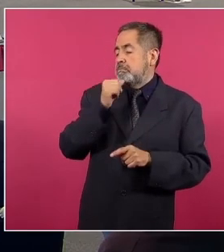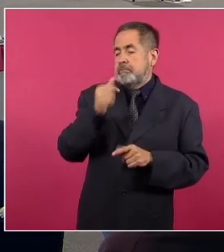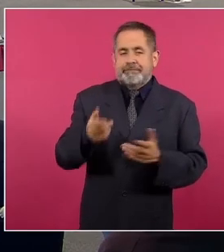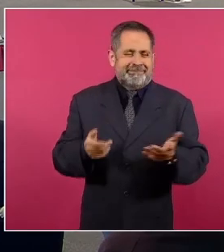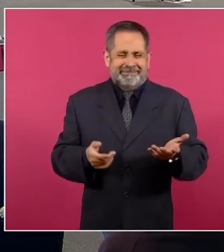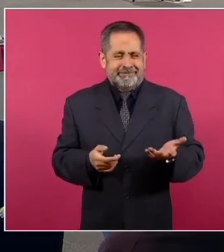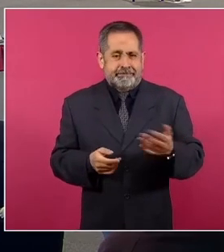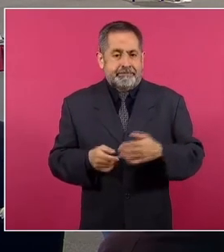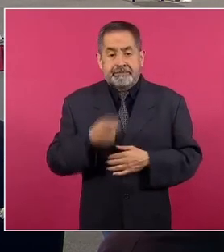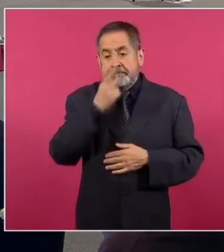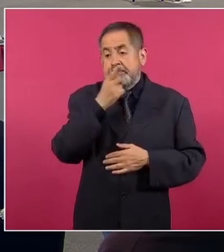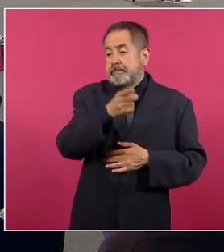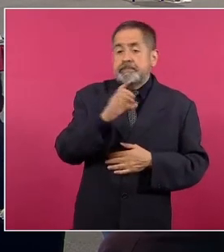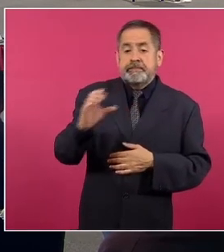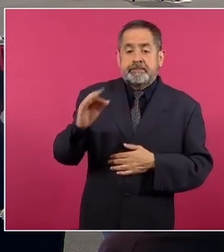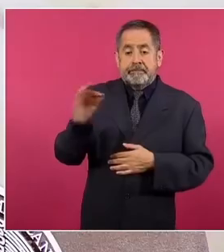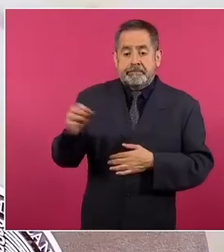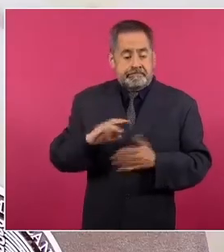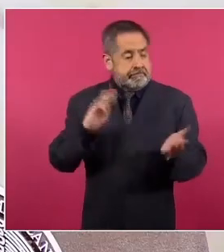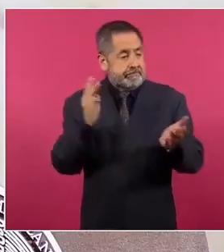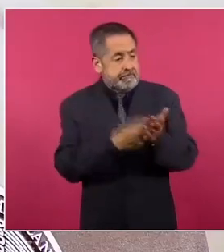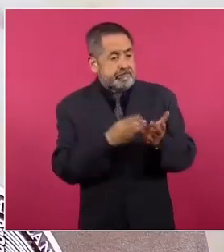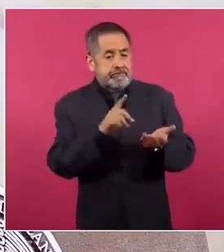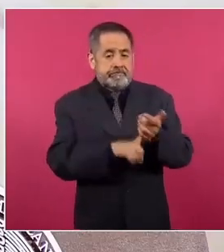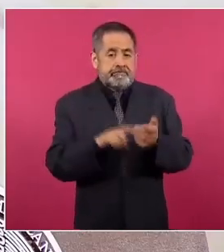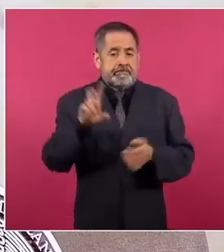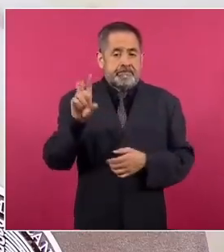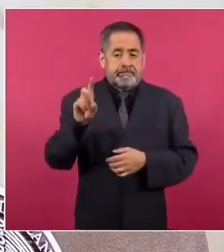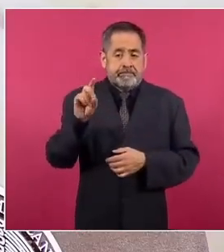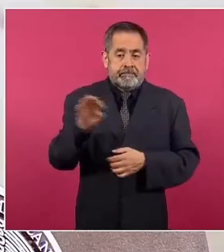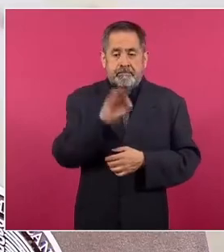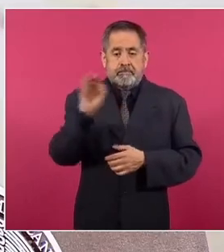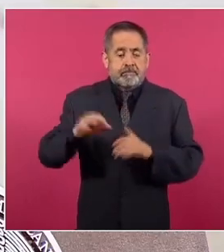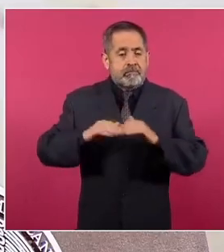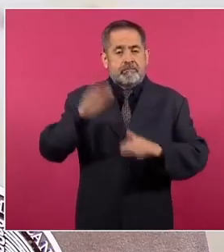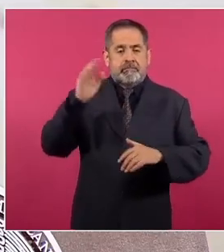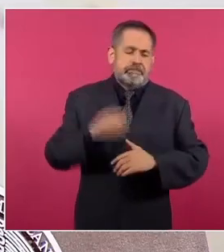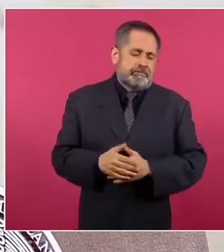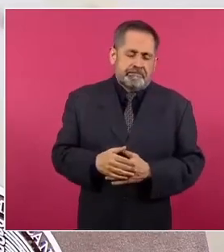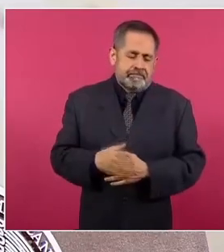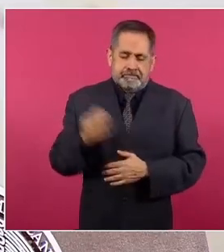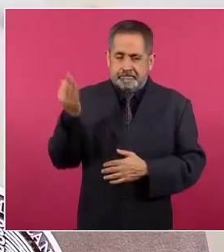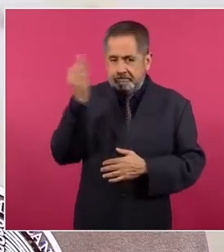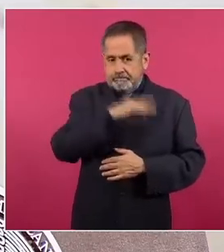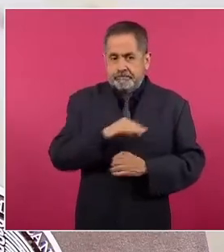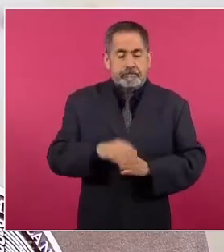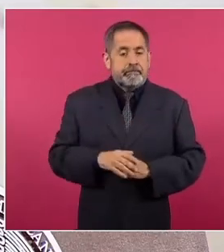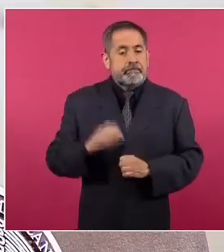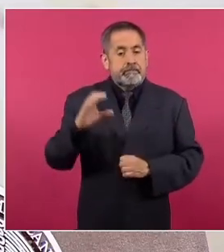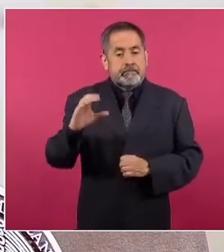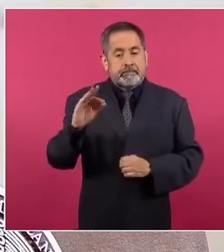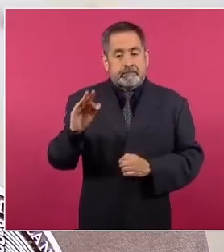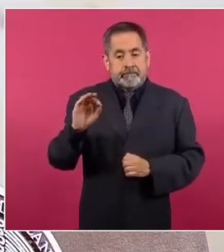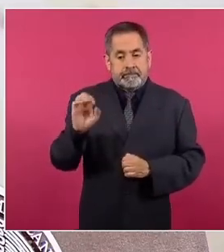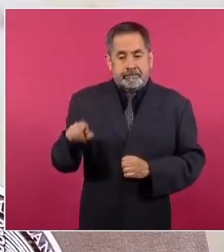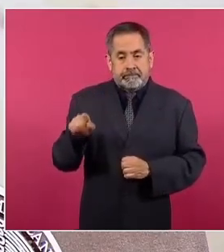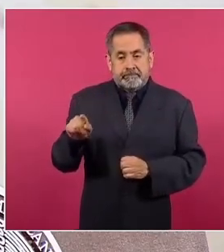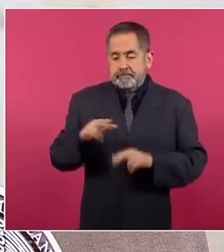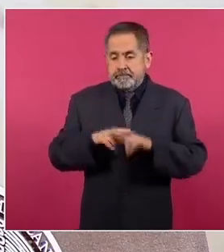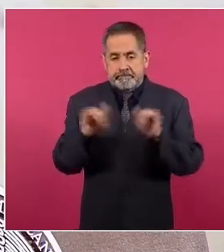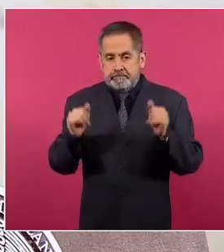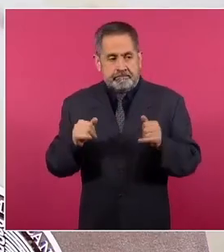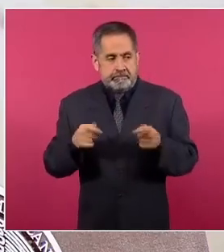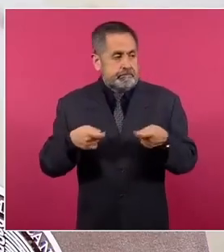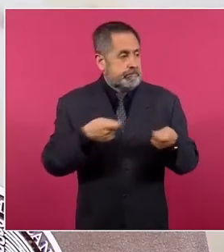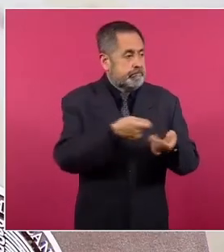les aplicó tarifas hasta 30% más altas. Esto también es falso. CFE en ningún momento condicionó el